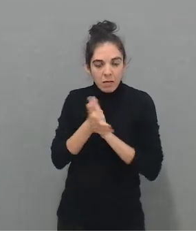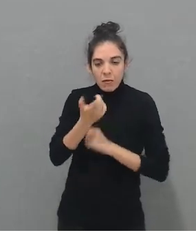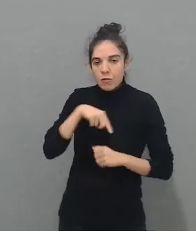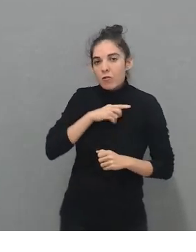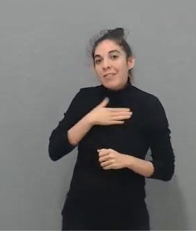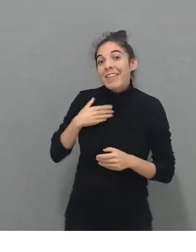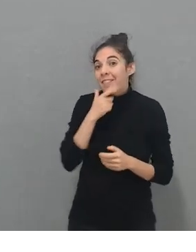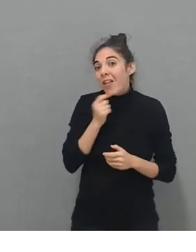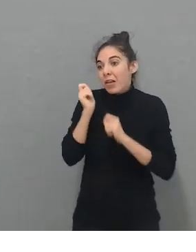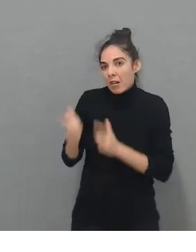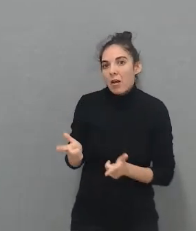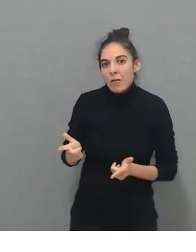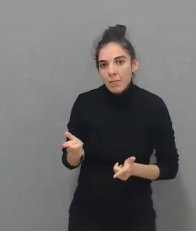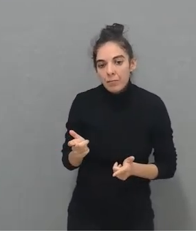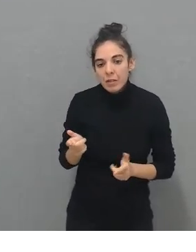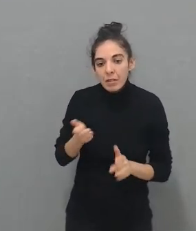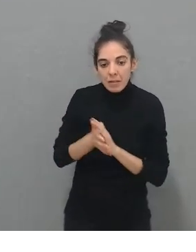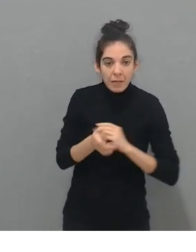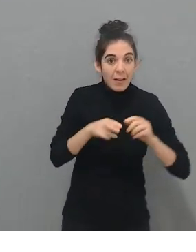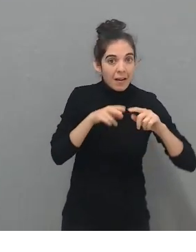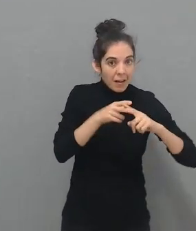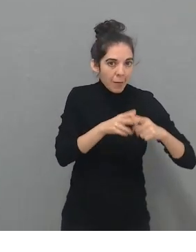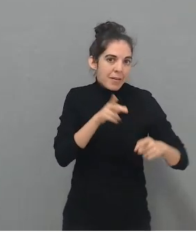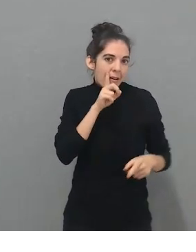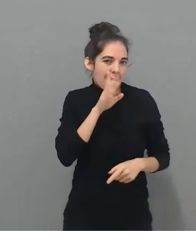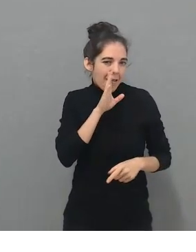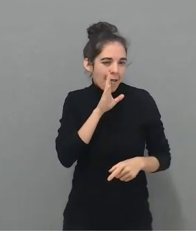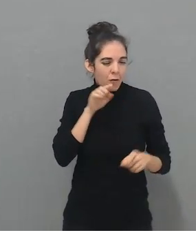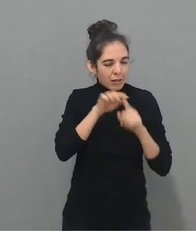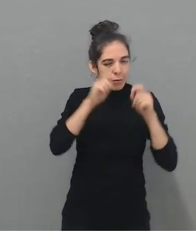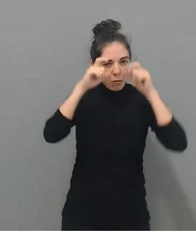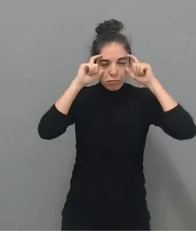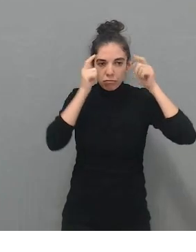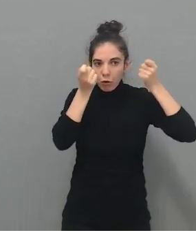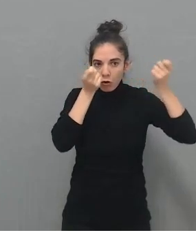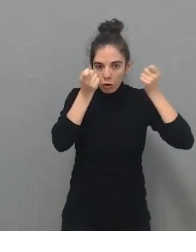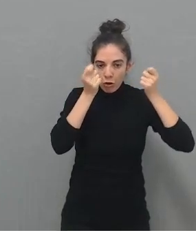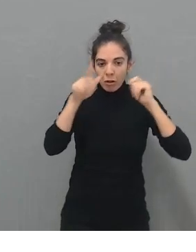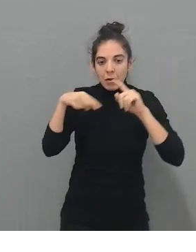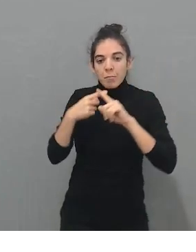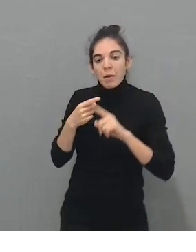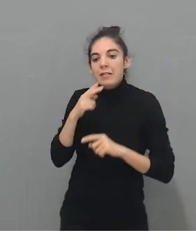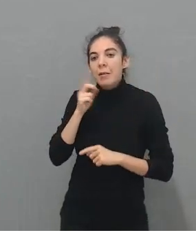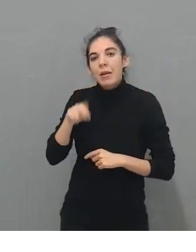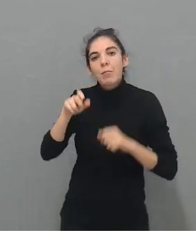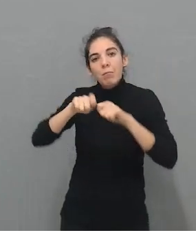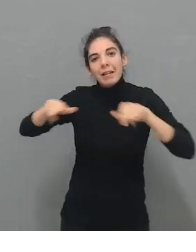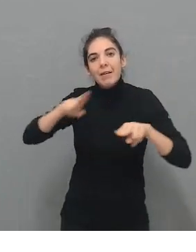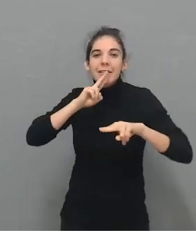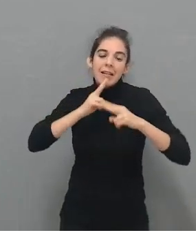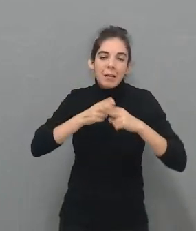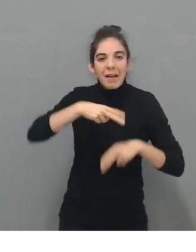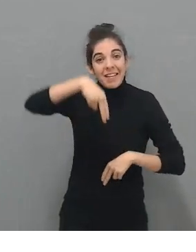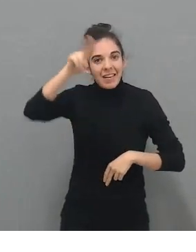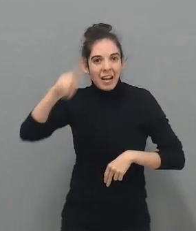herramienta de controlar el visor, hemos hecho una plataforma que la llamamos Netflix de contenidos de realidad virtual, donde